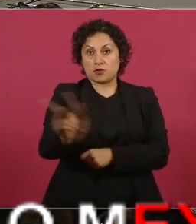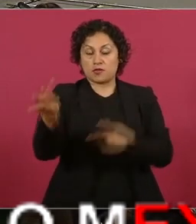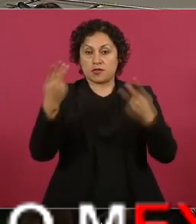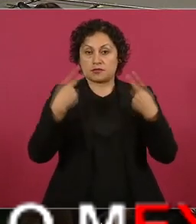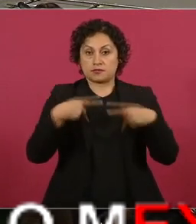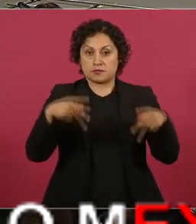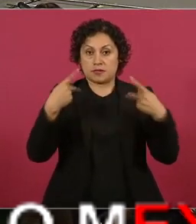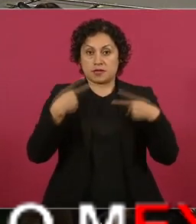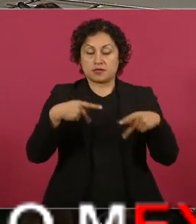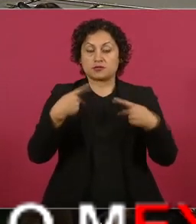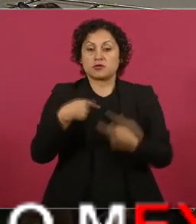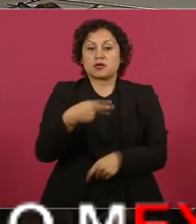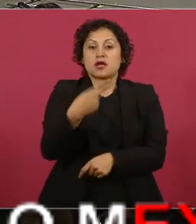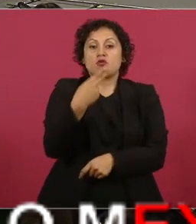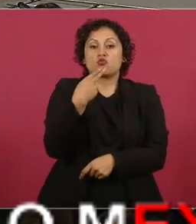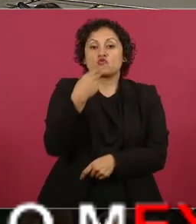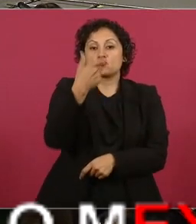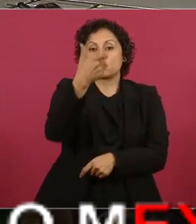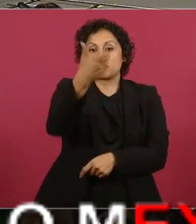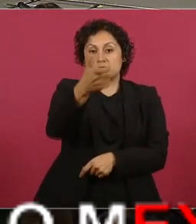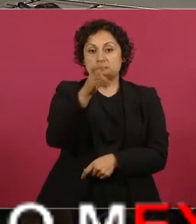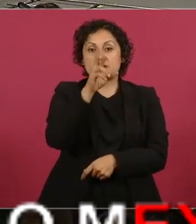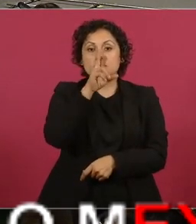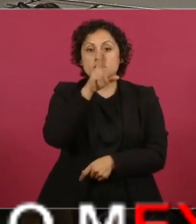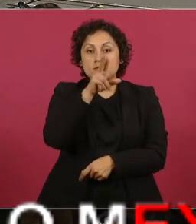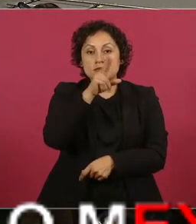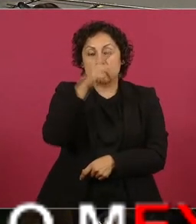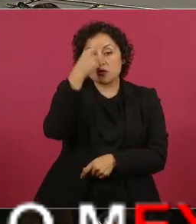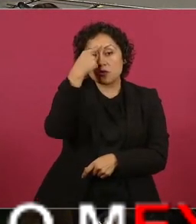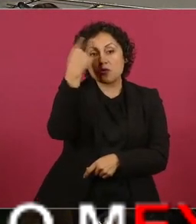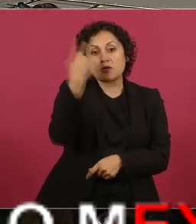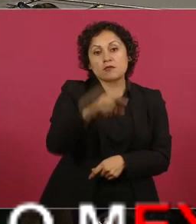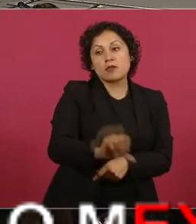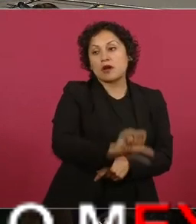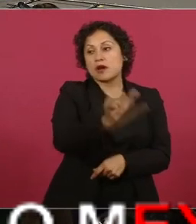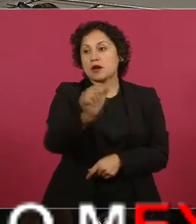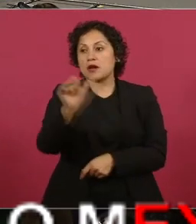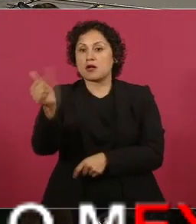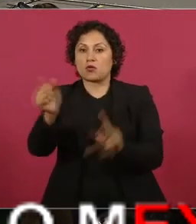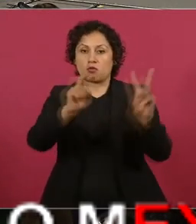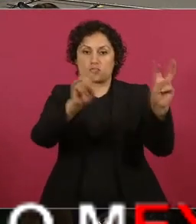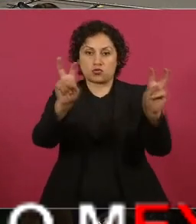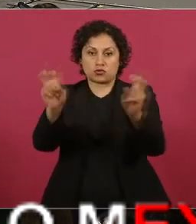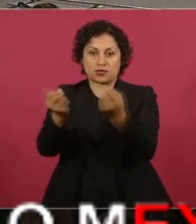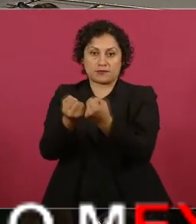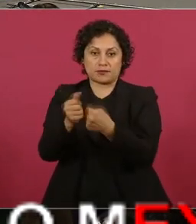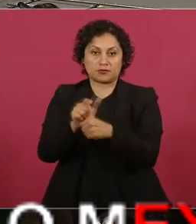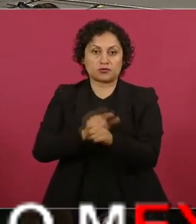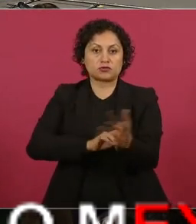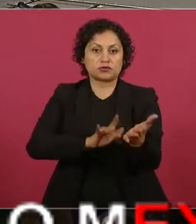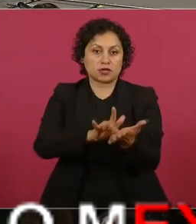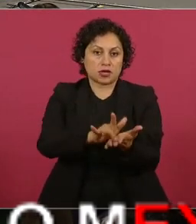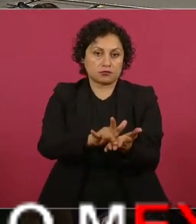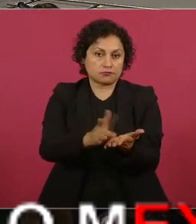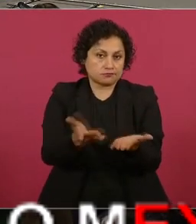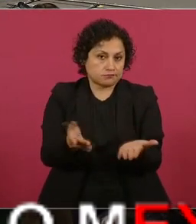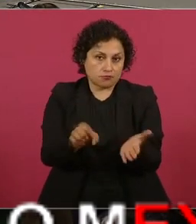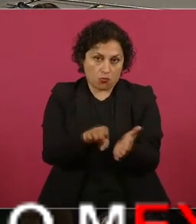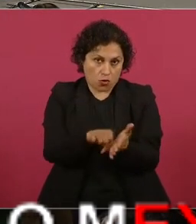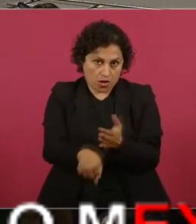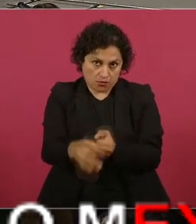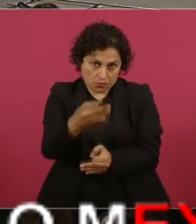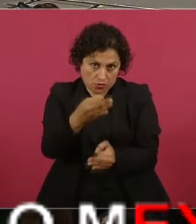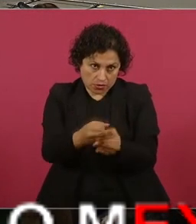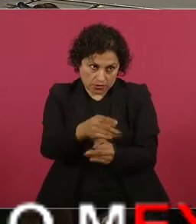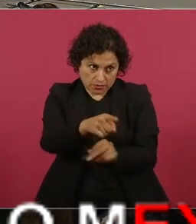para el cumplimiento de otros fines sociales, como sin duda en este caso se requiere.